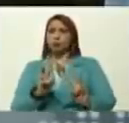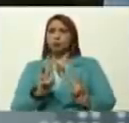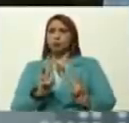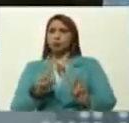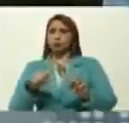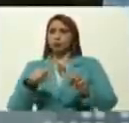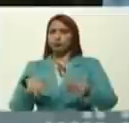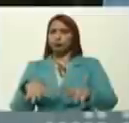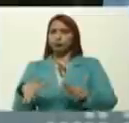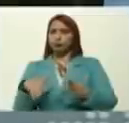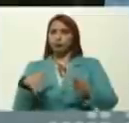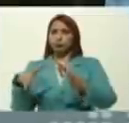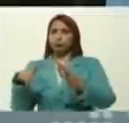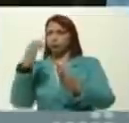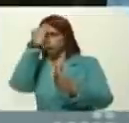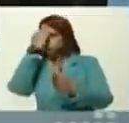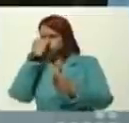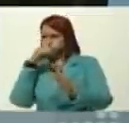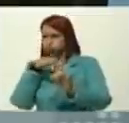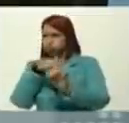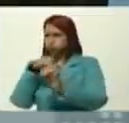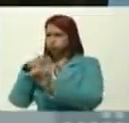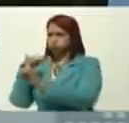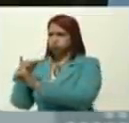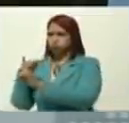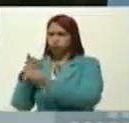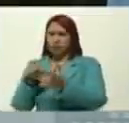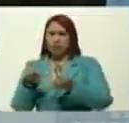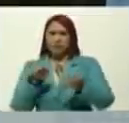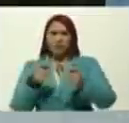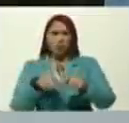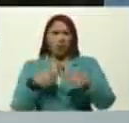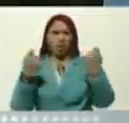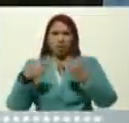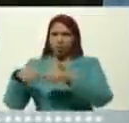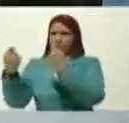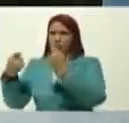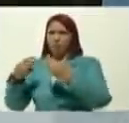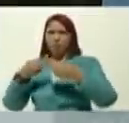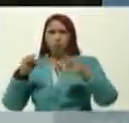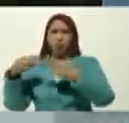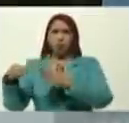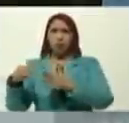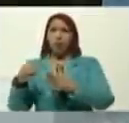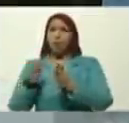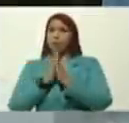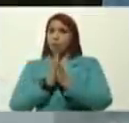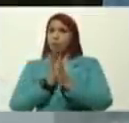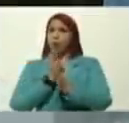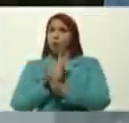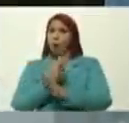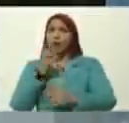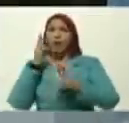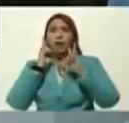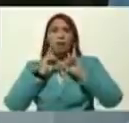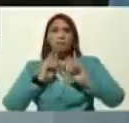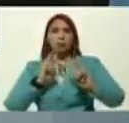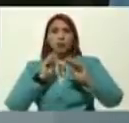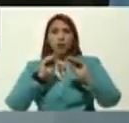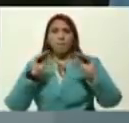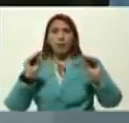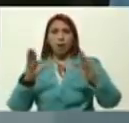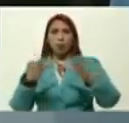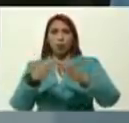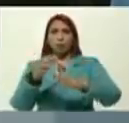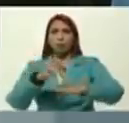abandonen el camino del terrorismo, del ataque a los servicios públicos, jueguen limpio, es mi llamado a